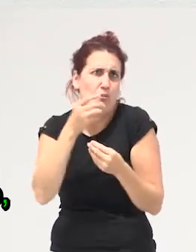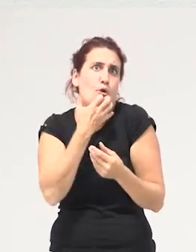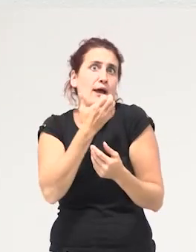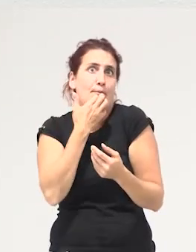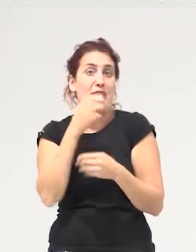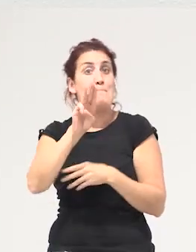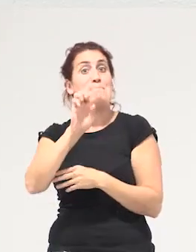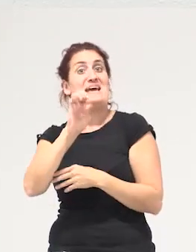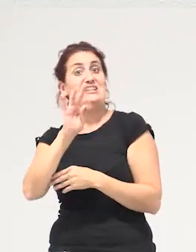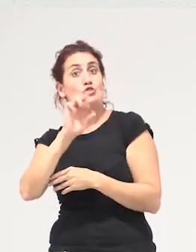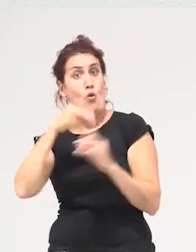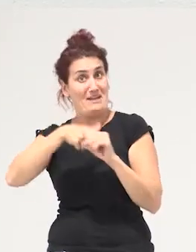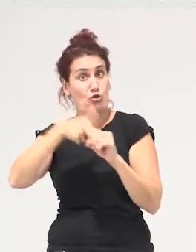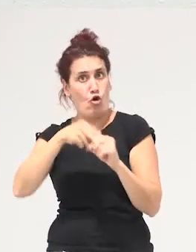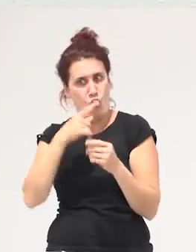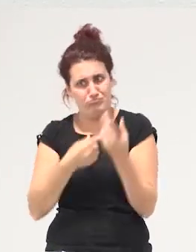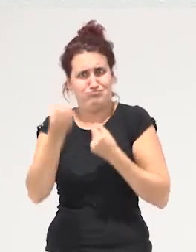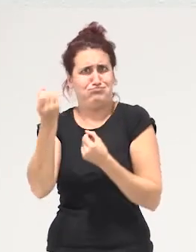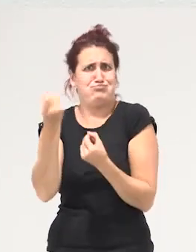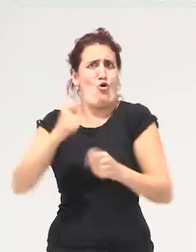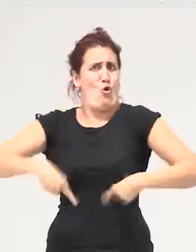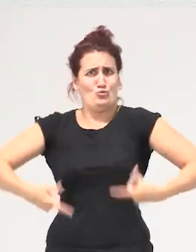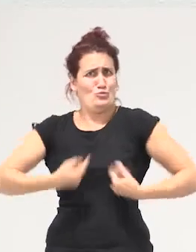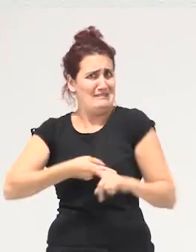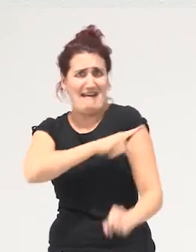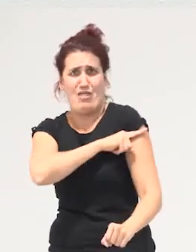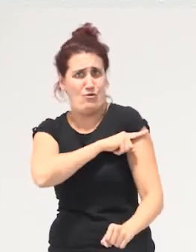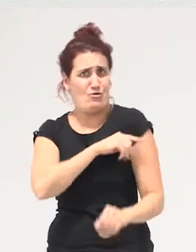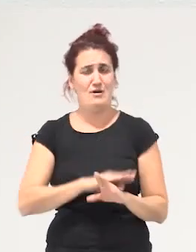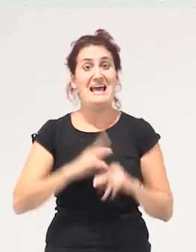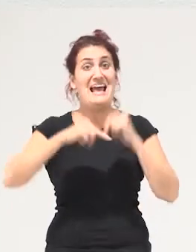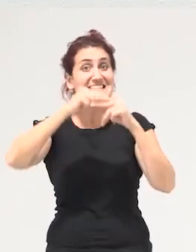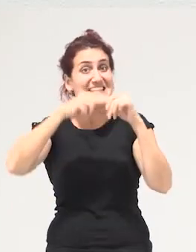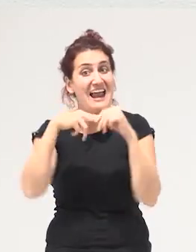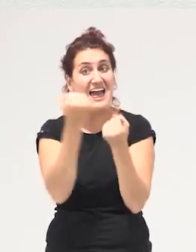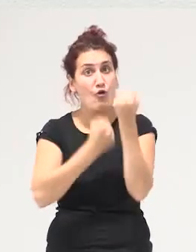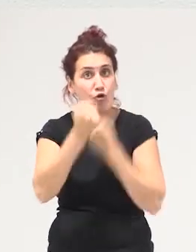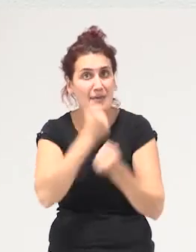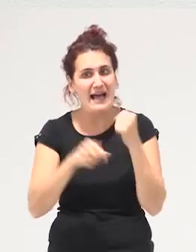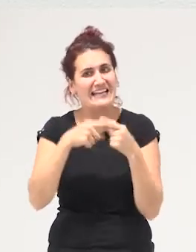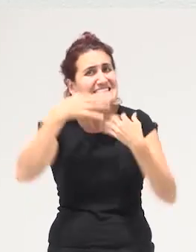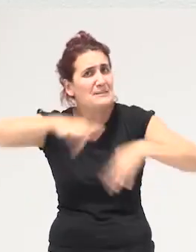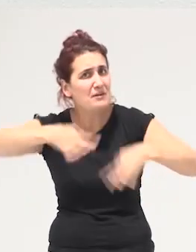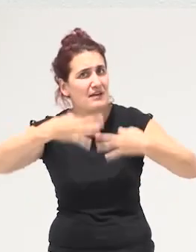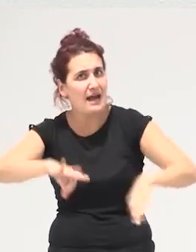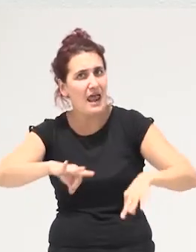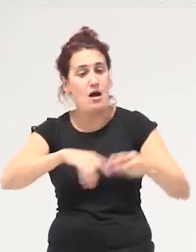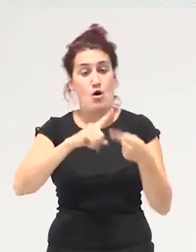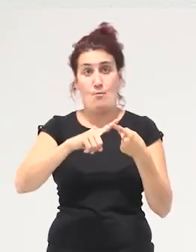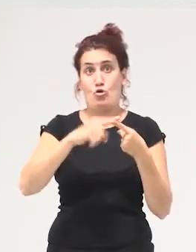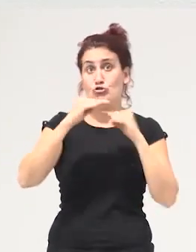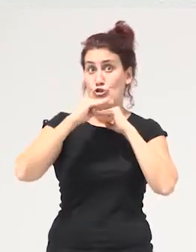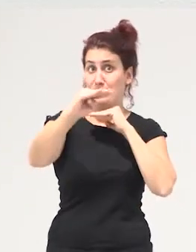ejemplo entonces reducir la escala económica y simplificarla al menos por tres motivos por sostenibilidad